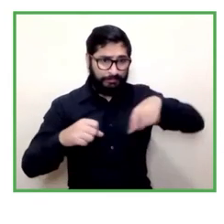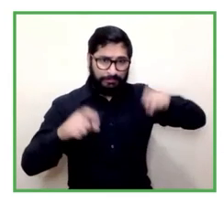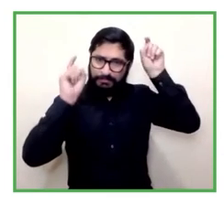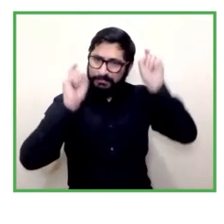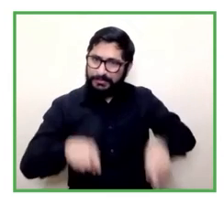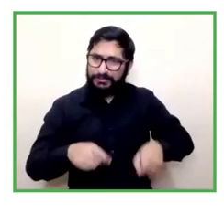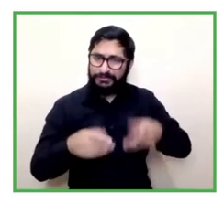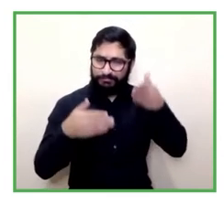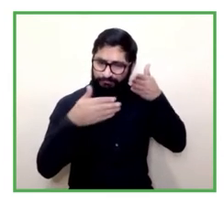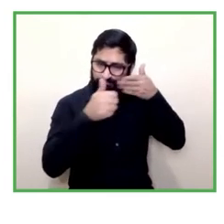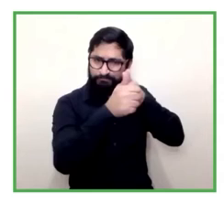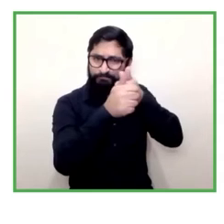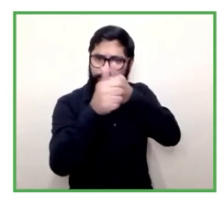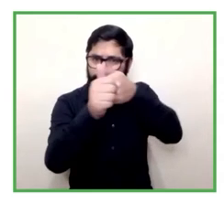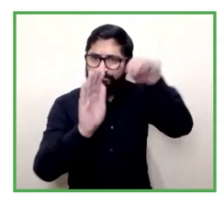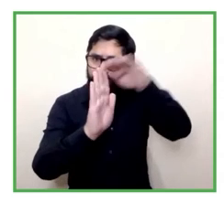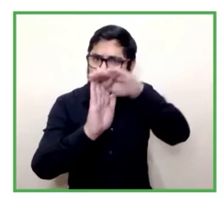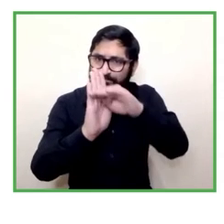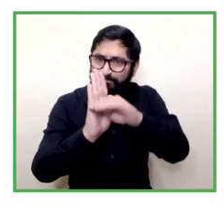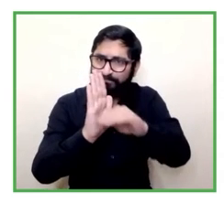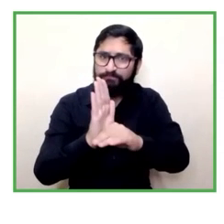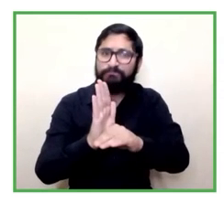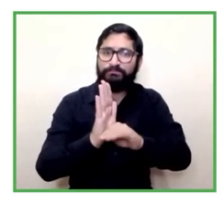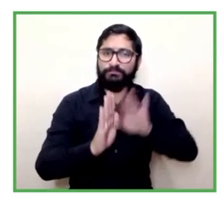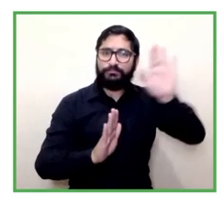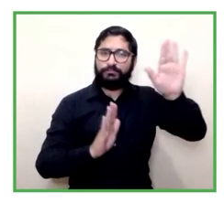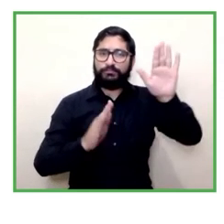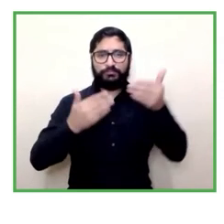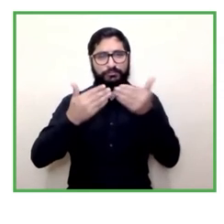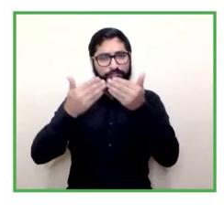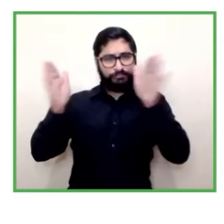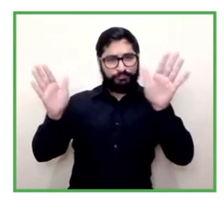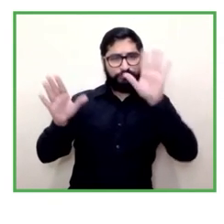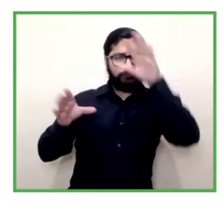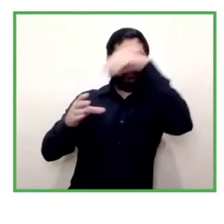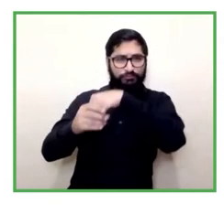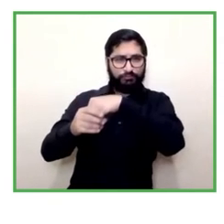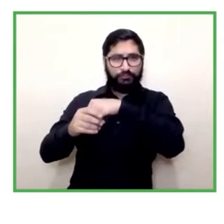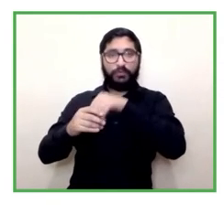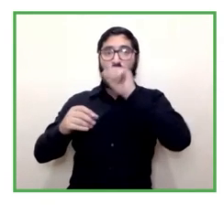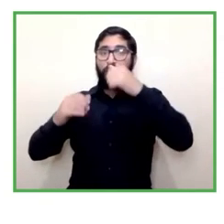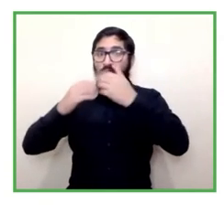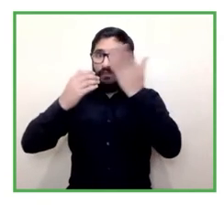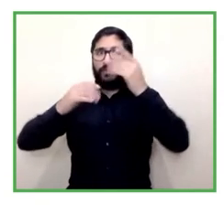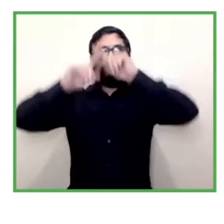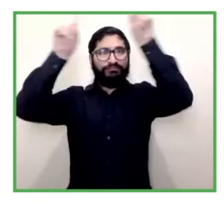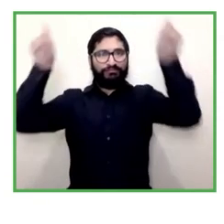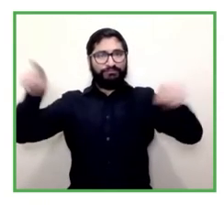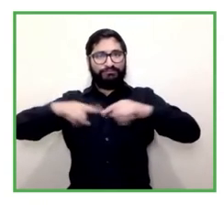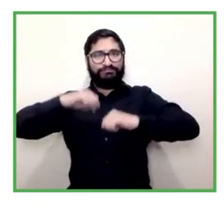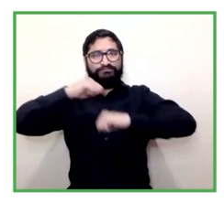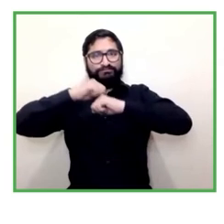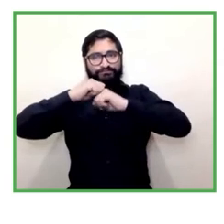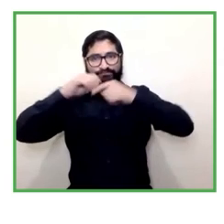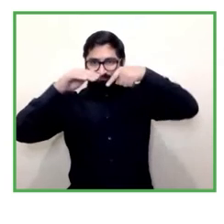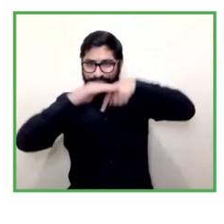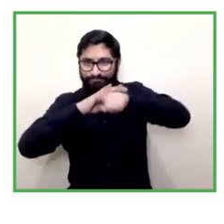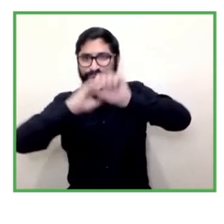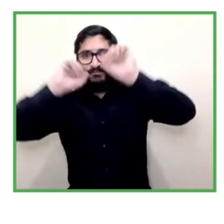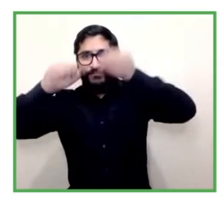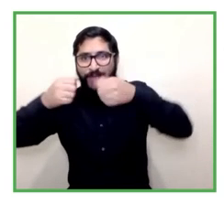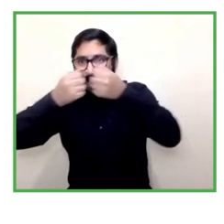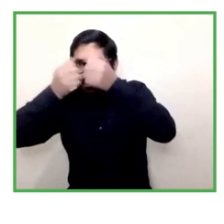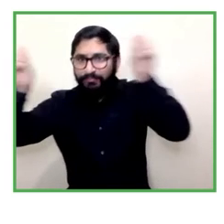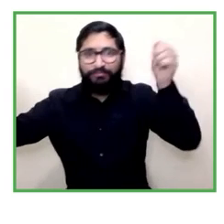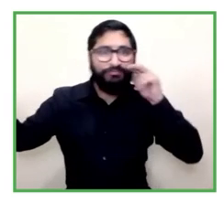también una nueva ventana que es por la que nosotros queremos entrar como servicio que es el trabajo a distancia el trabajo